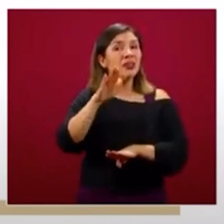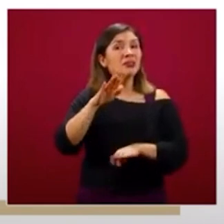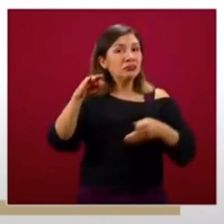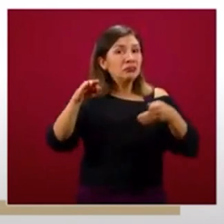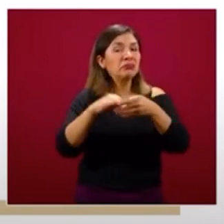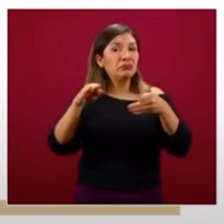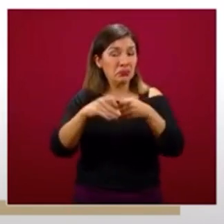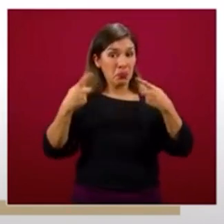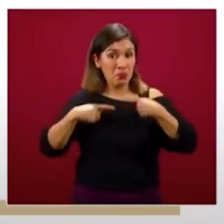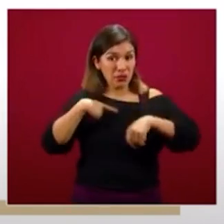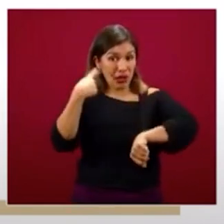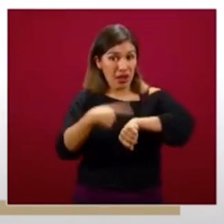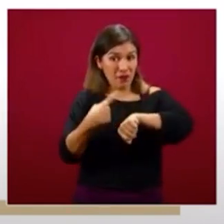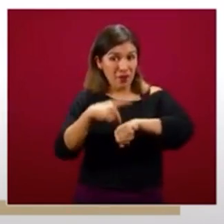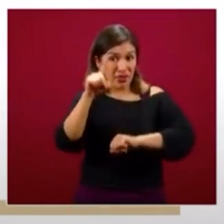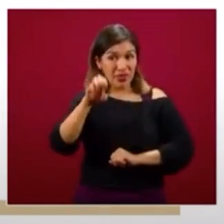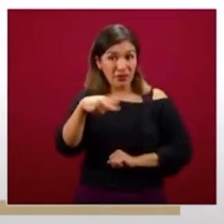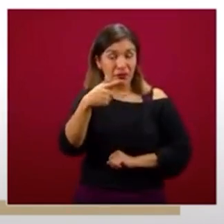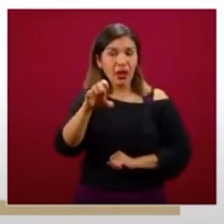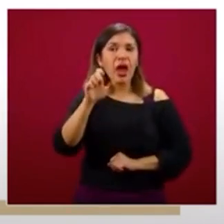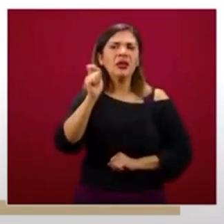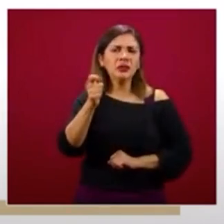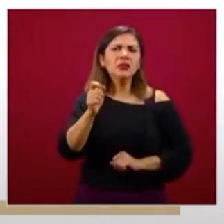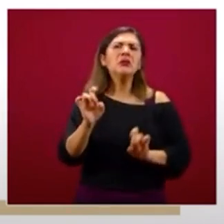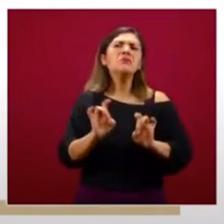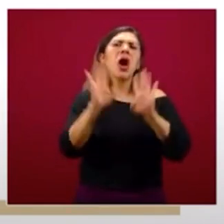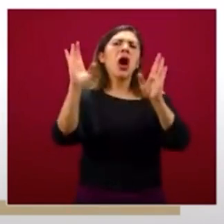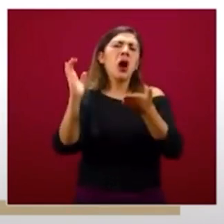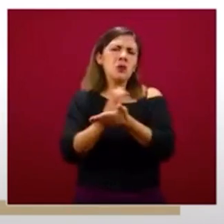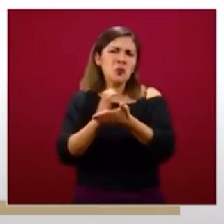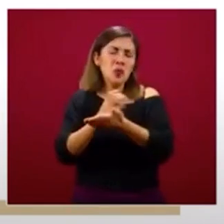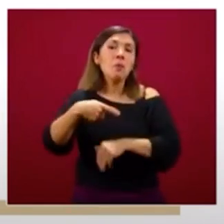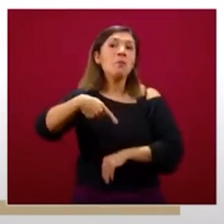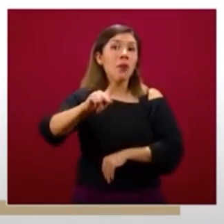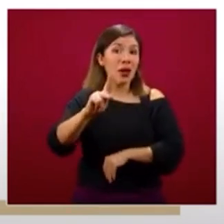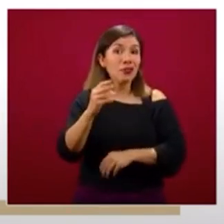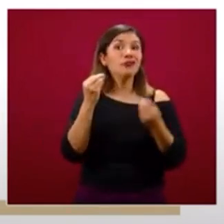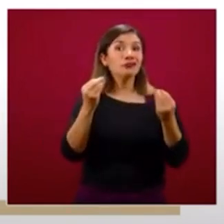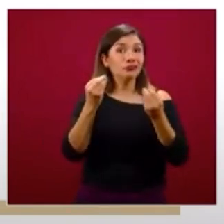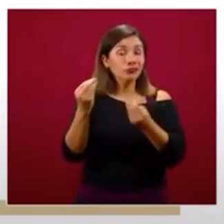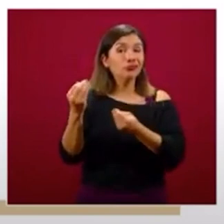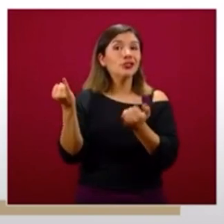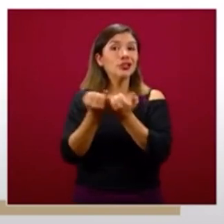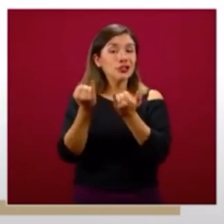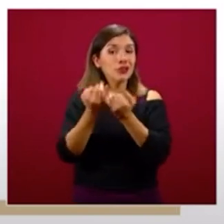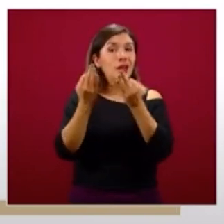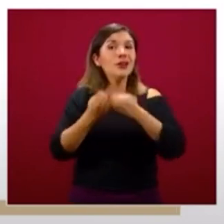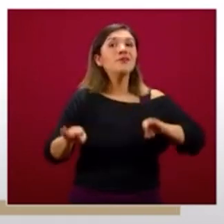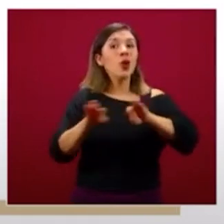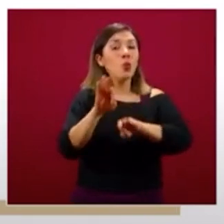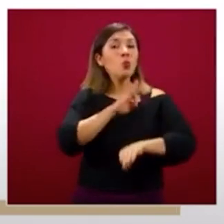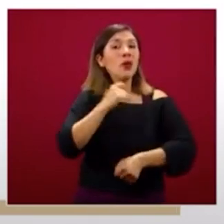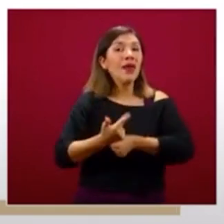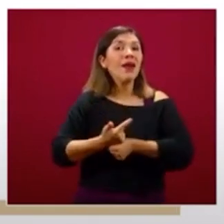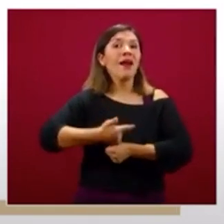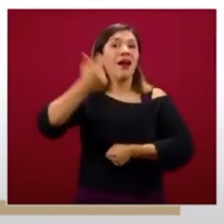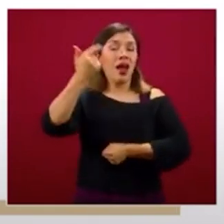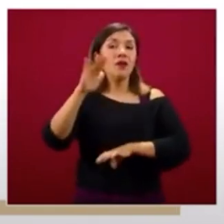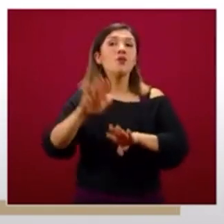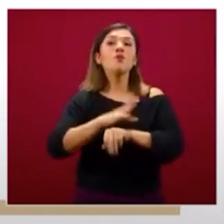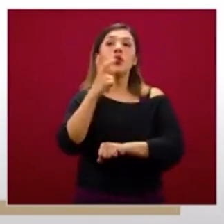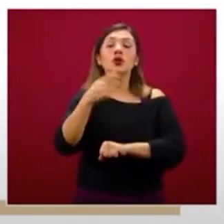casos de dengue tienen resoluciones espontáneas, pero sí hay una proporción importante que puede tener una alta gravedad y por eso la